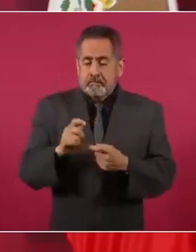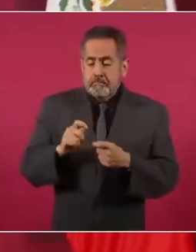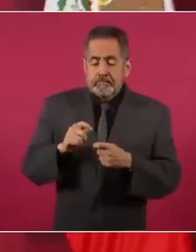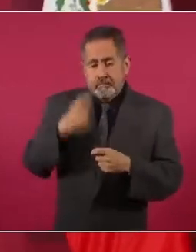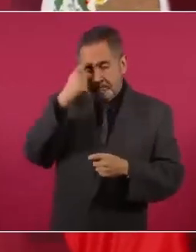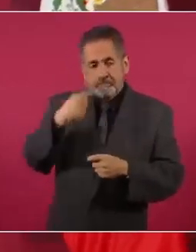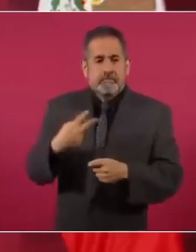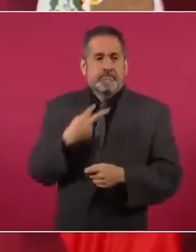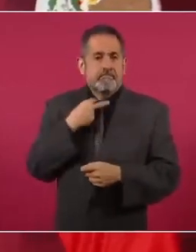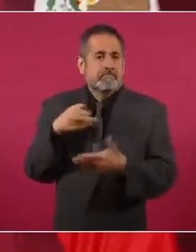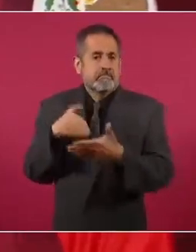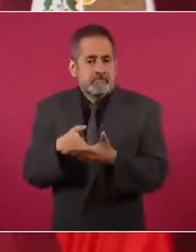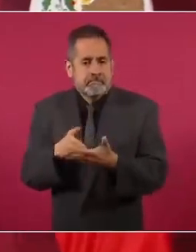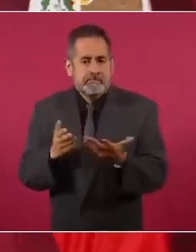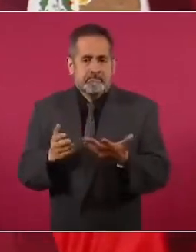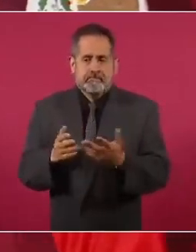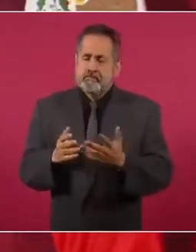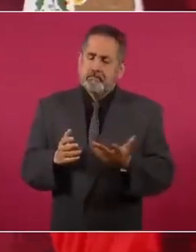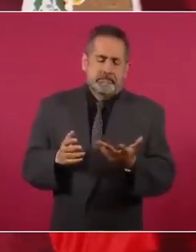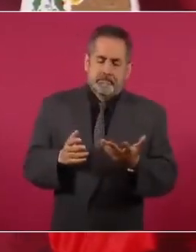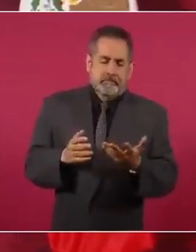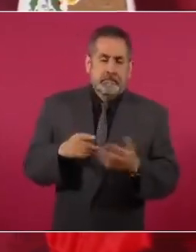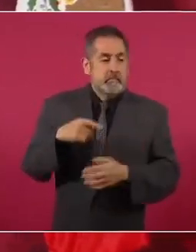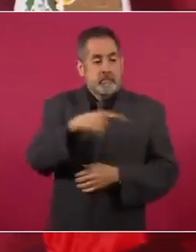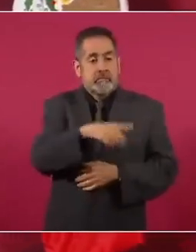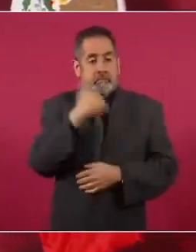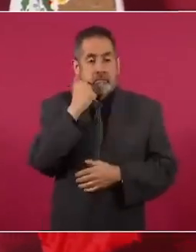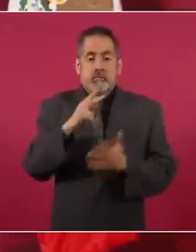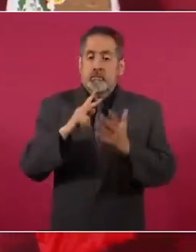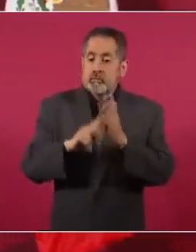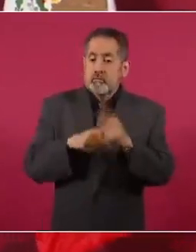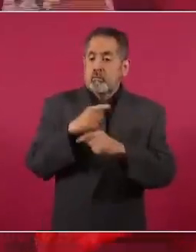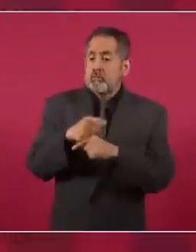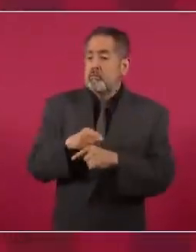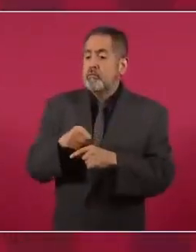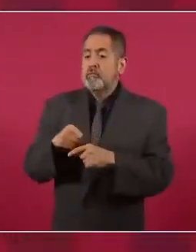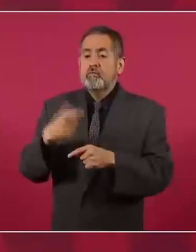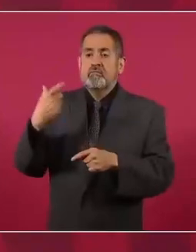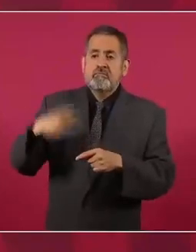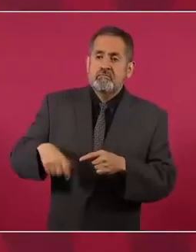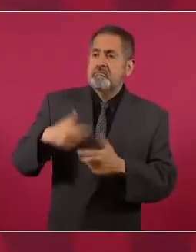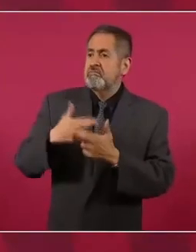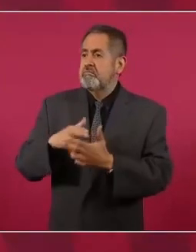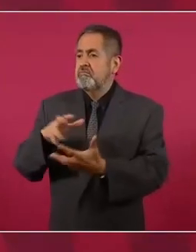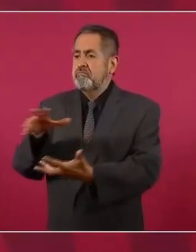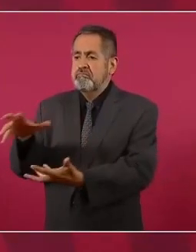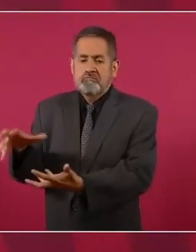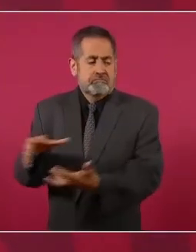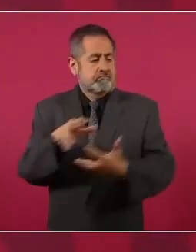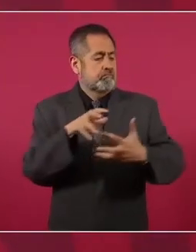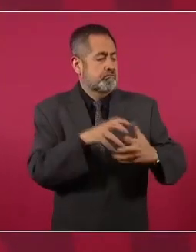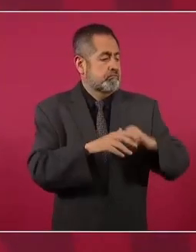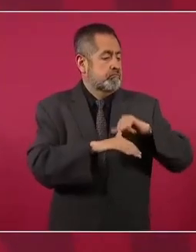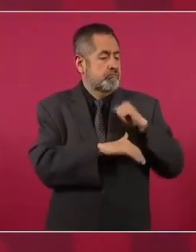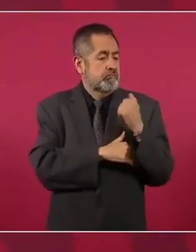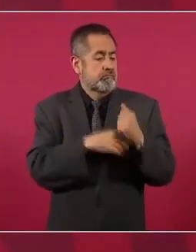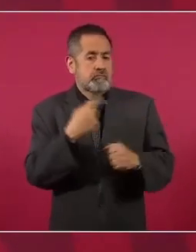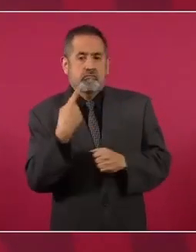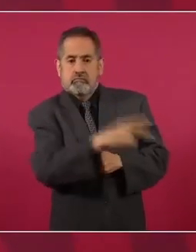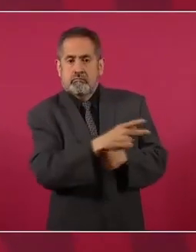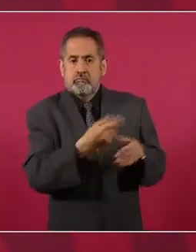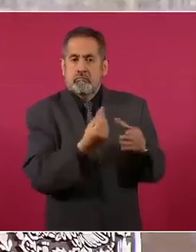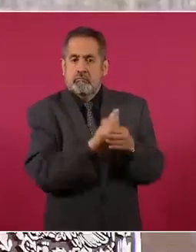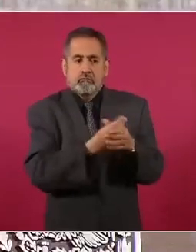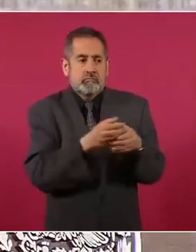los bienes de la nación, de todos, pasen a las minorías nacionales o extranjeras o